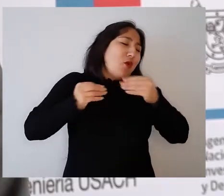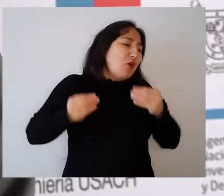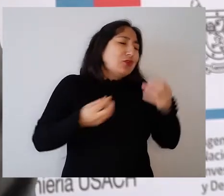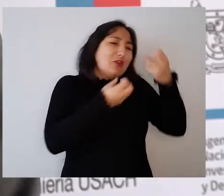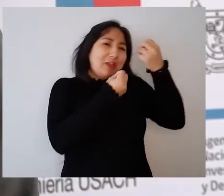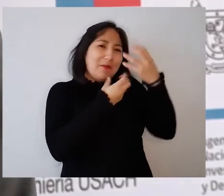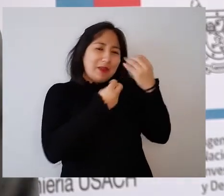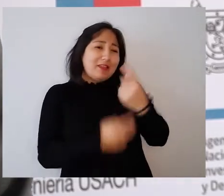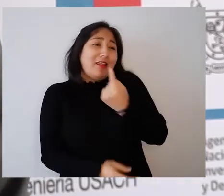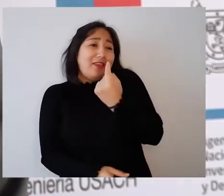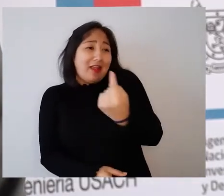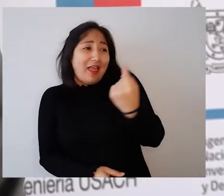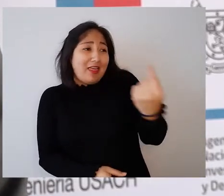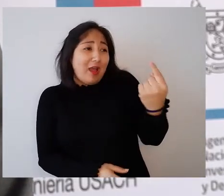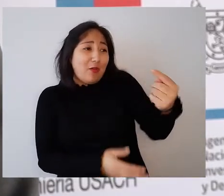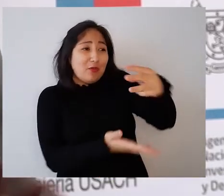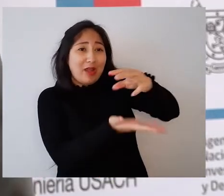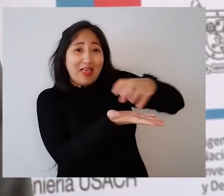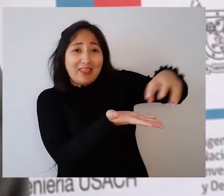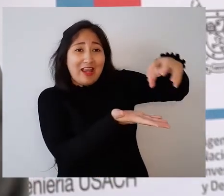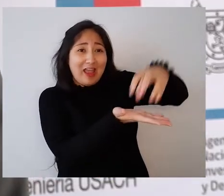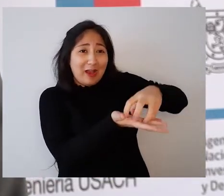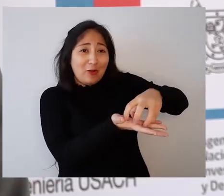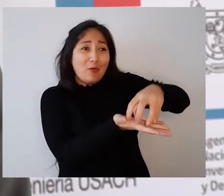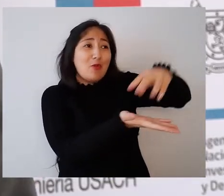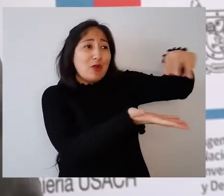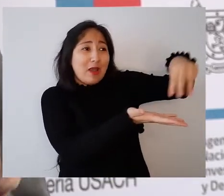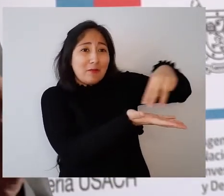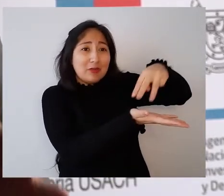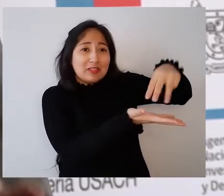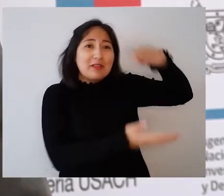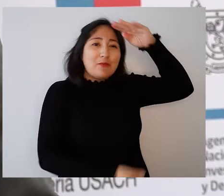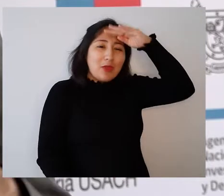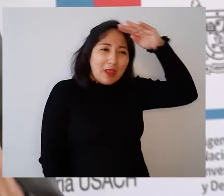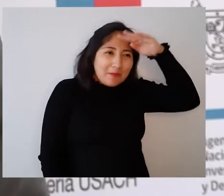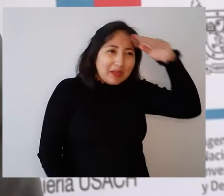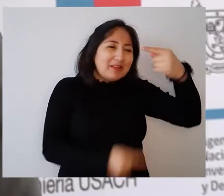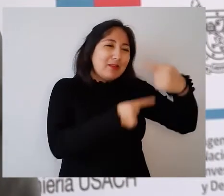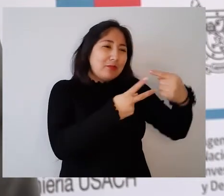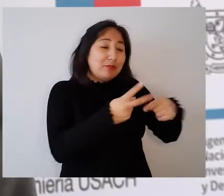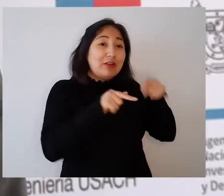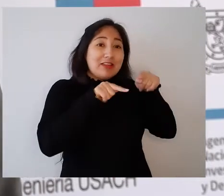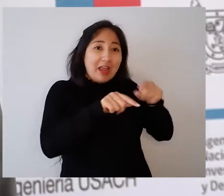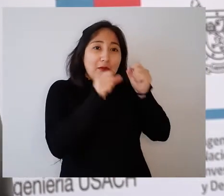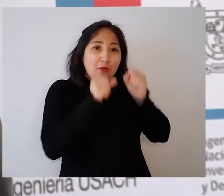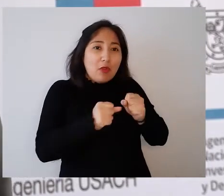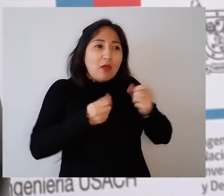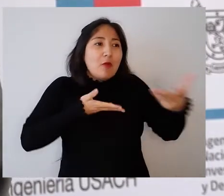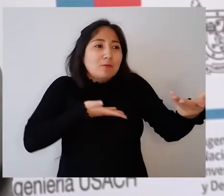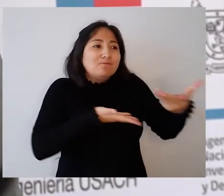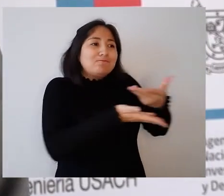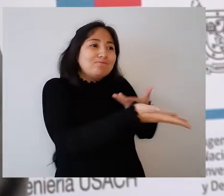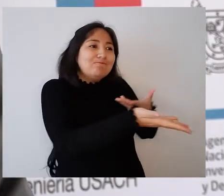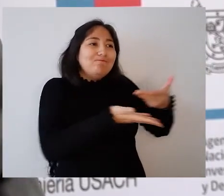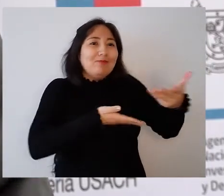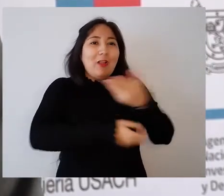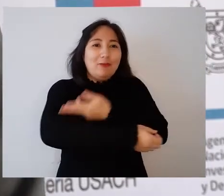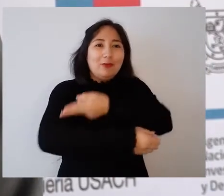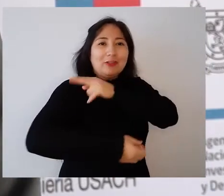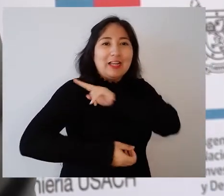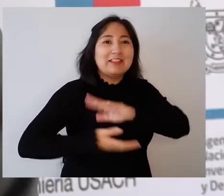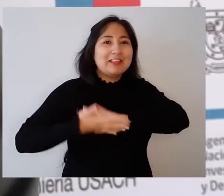sentido, tenemos mucho que aprender de cada una de las comunas, de cada una de sus experiencias, de su vivencia. Y de allí podemos